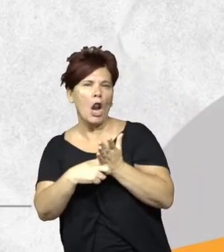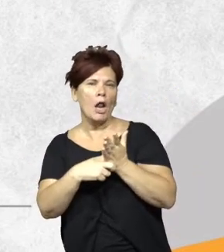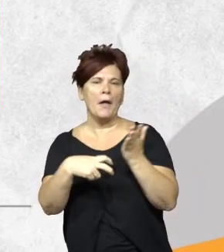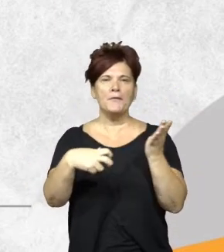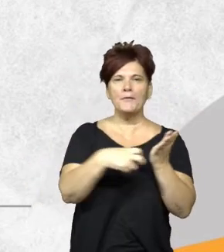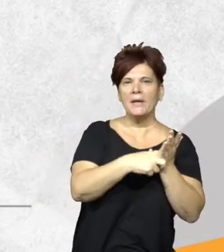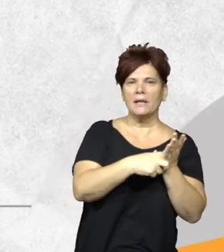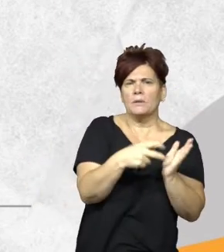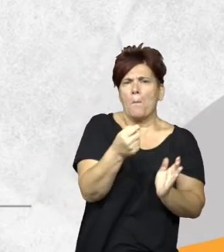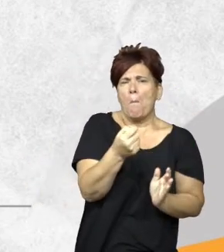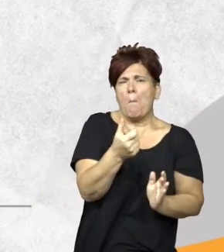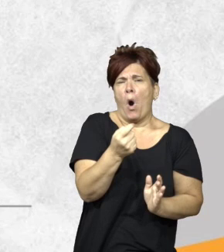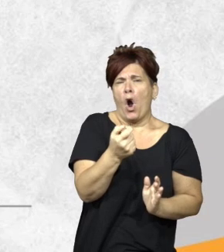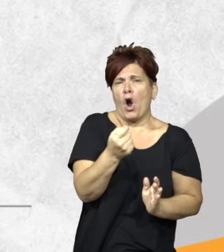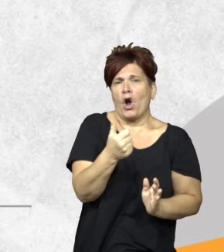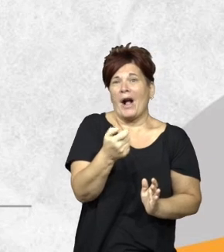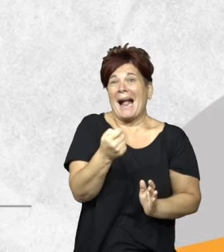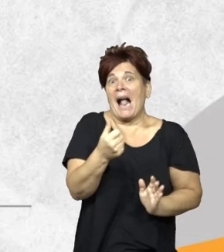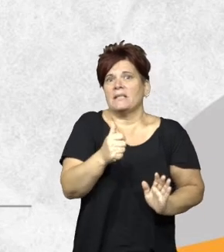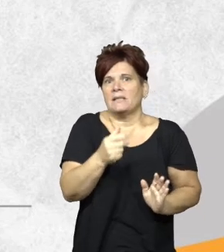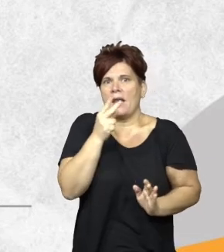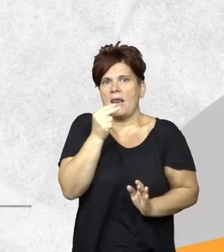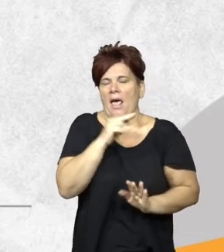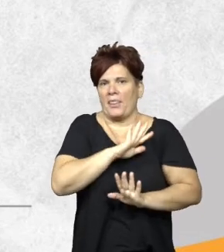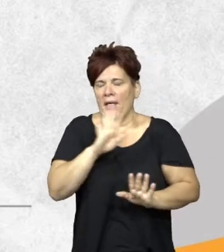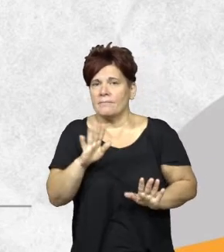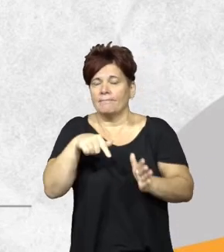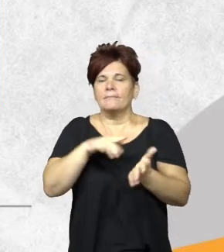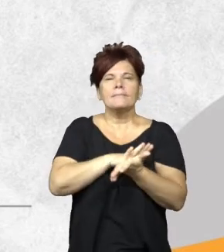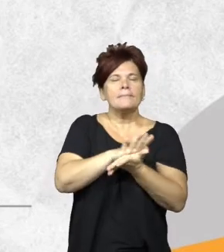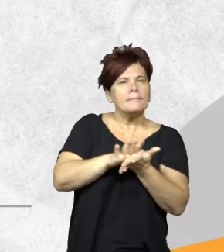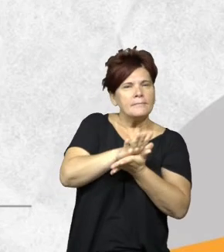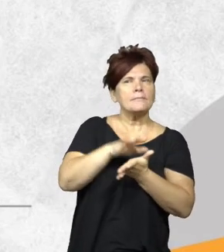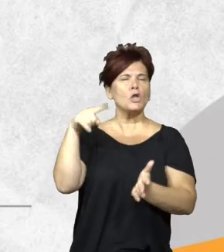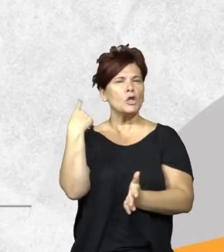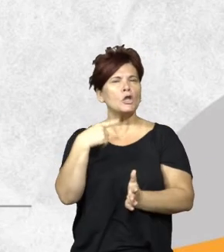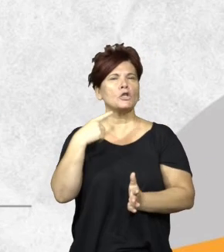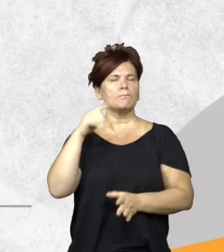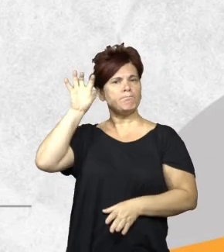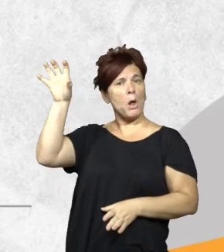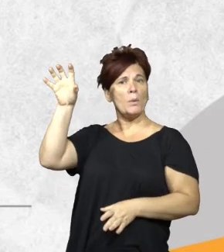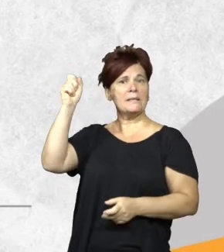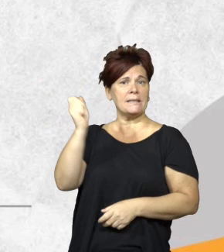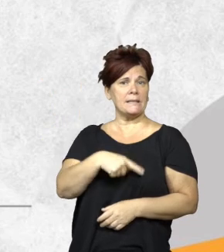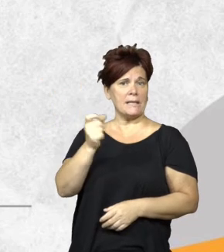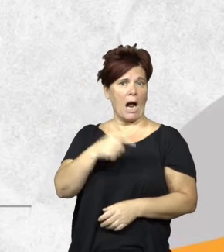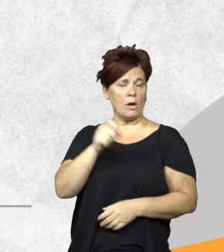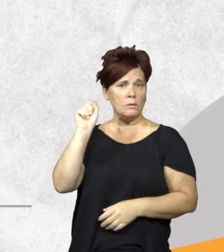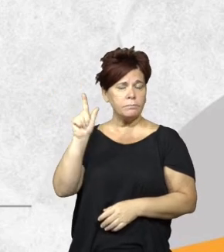poco o casi nada o teníamos poco o casi nada. Ante esta circunstancia nosotros en la provincia del Chaco